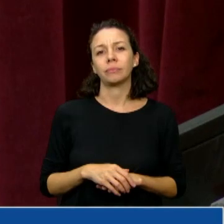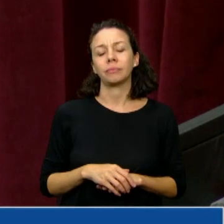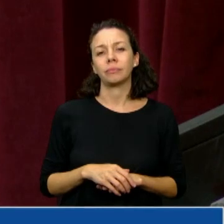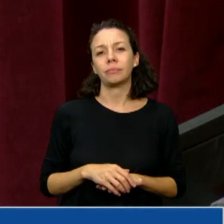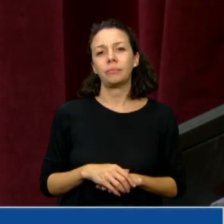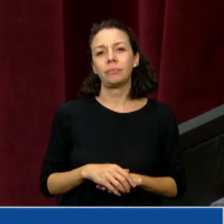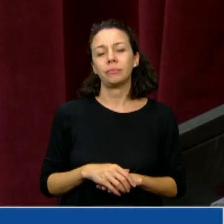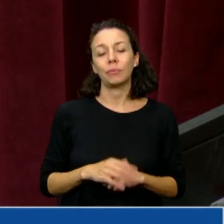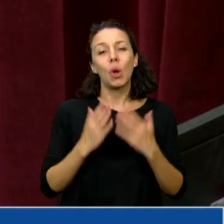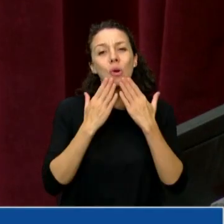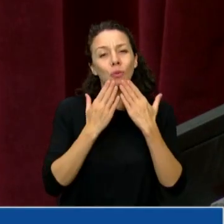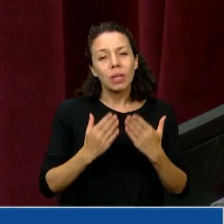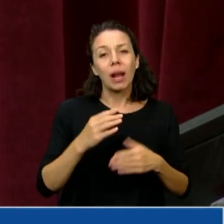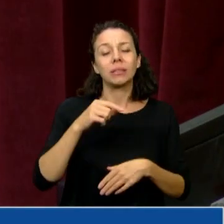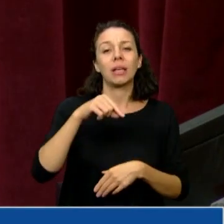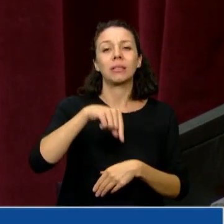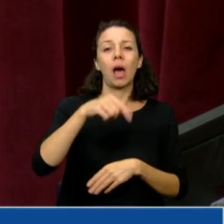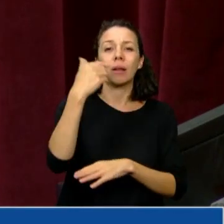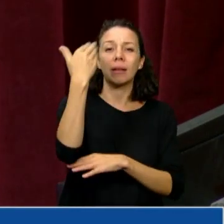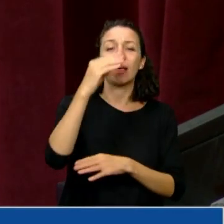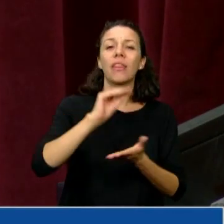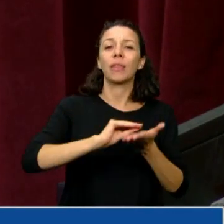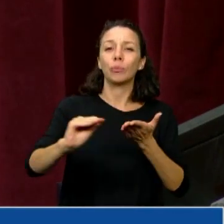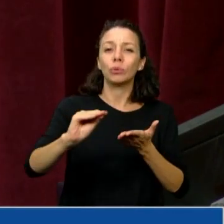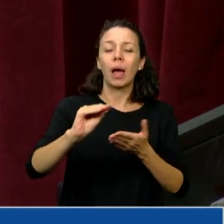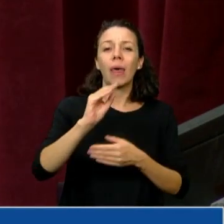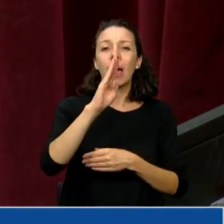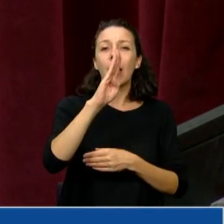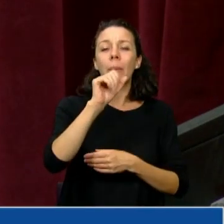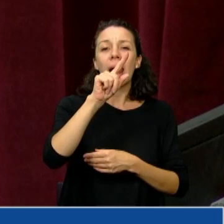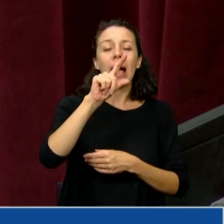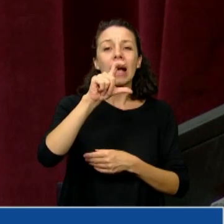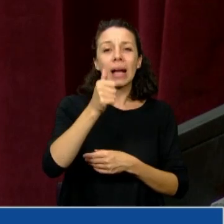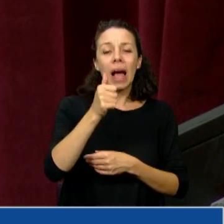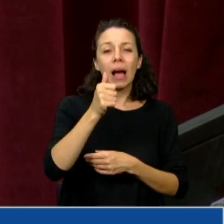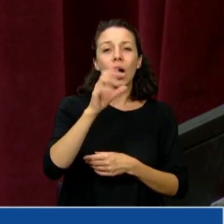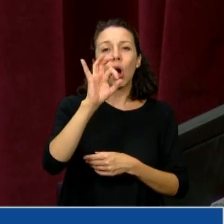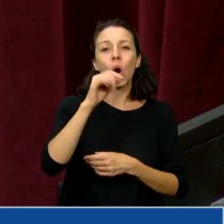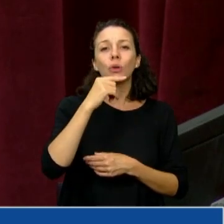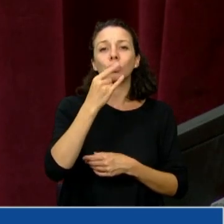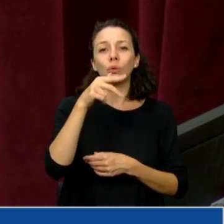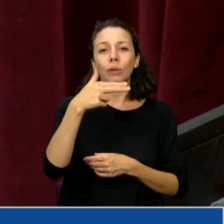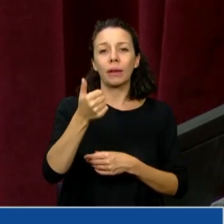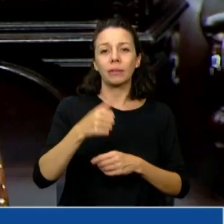Tiene la palabra la diputada Blanca Inés Ozuna.